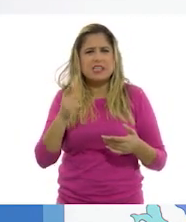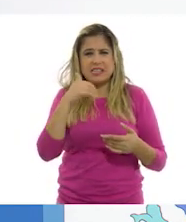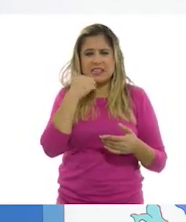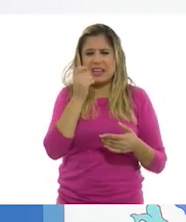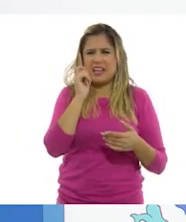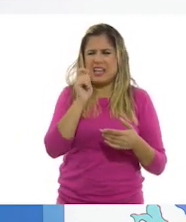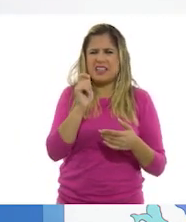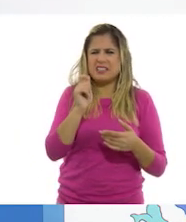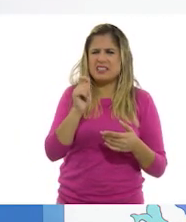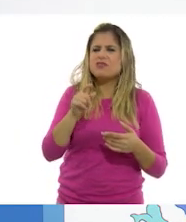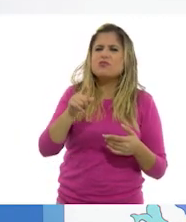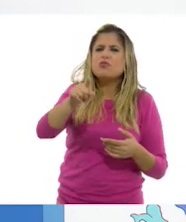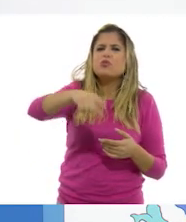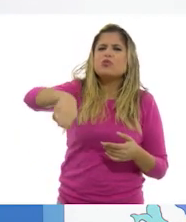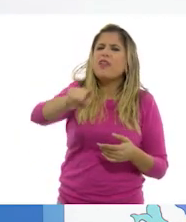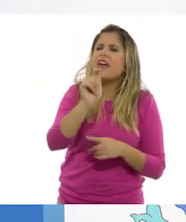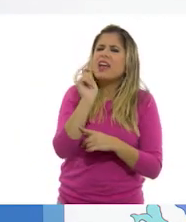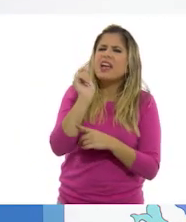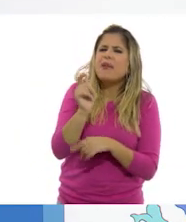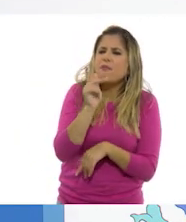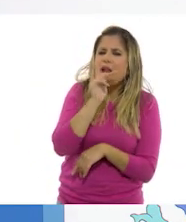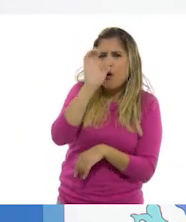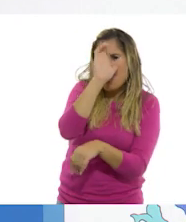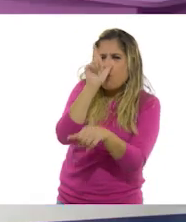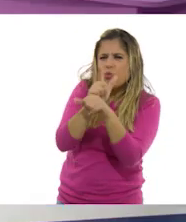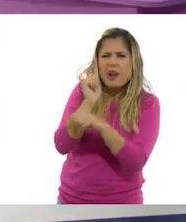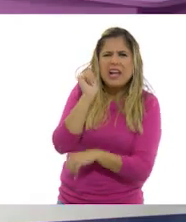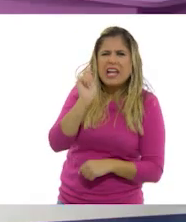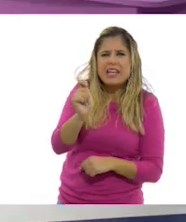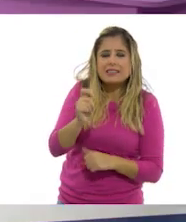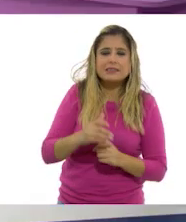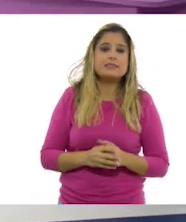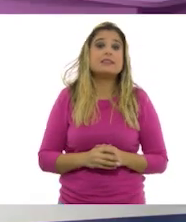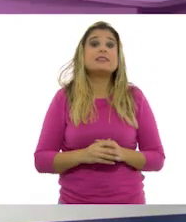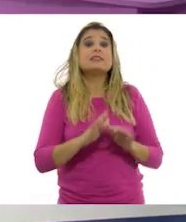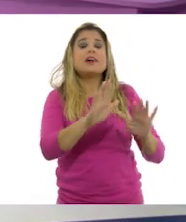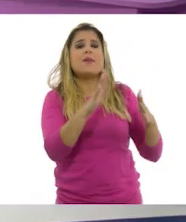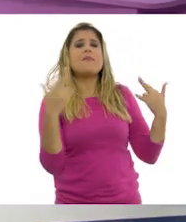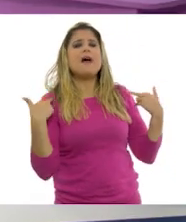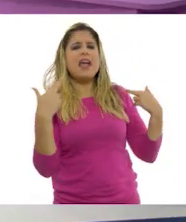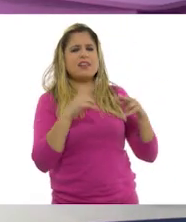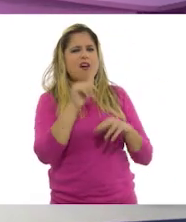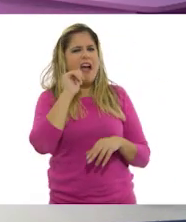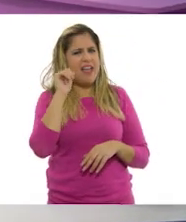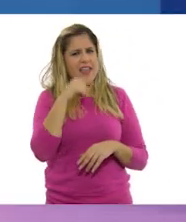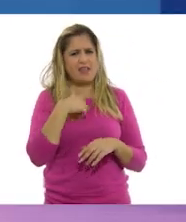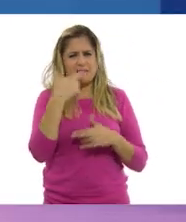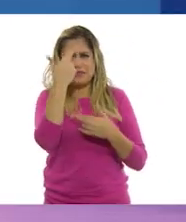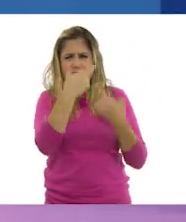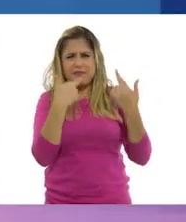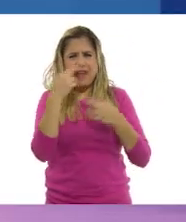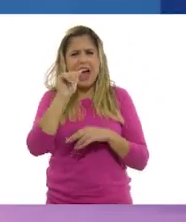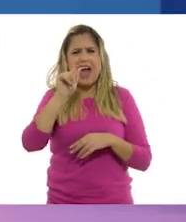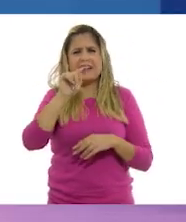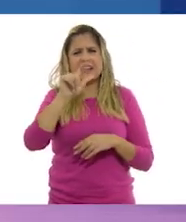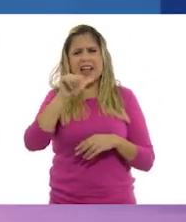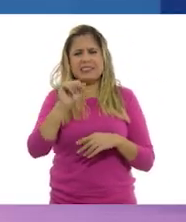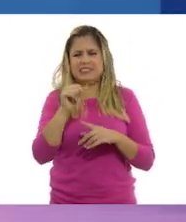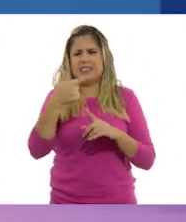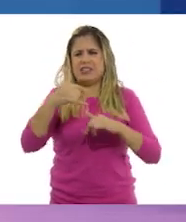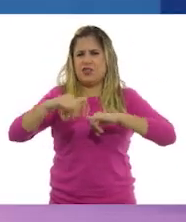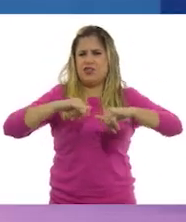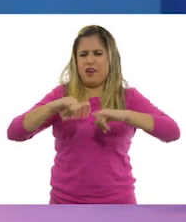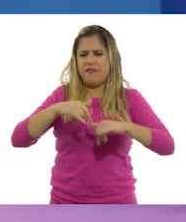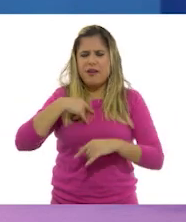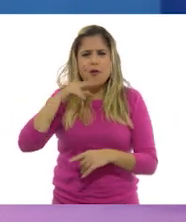para ustedes, ¿qué significado tiene esta palabra? Ay, profesor, ayer estaba revisando mi atlas de geografía y